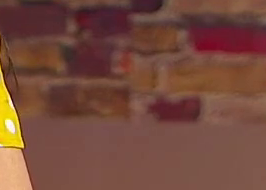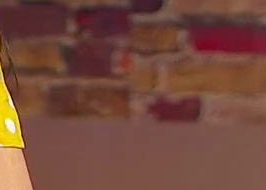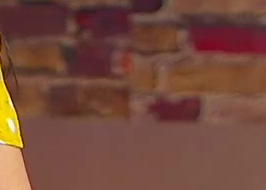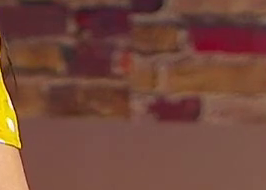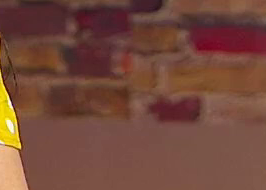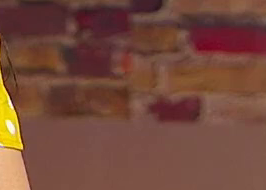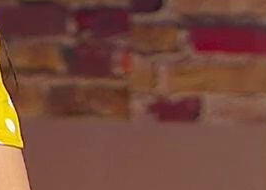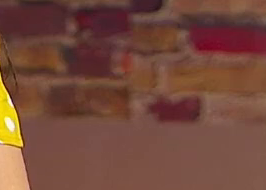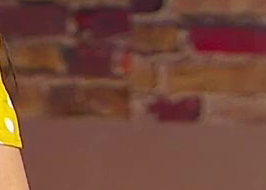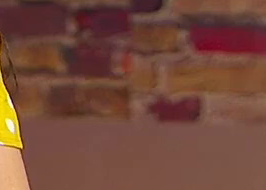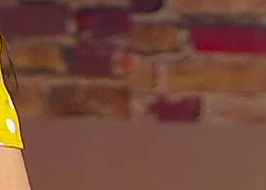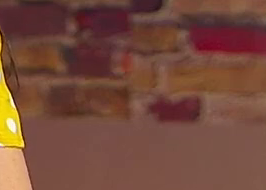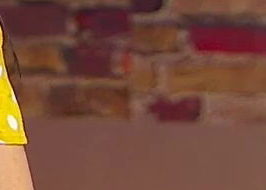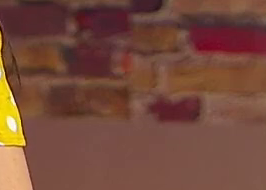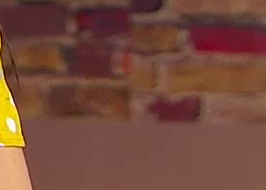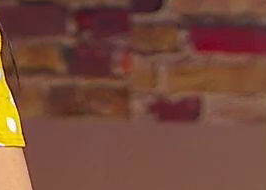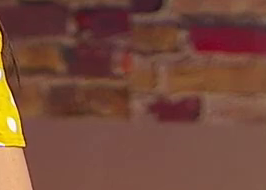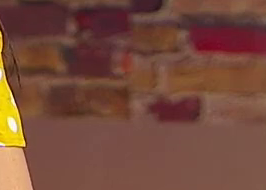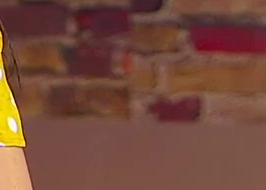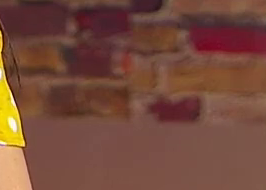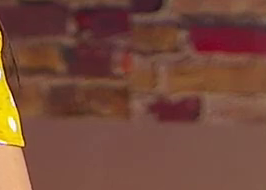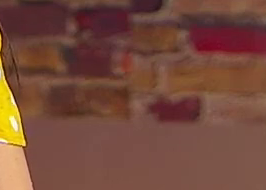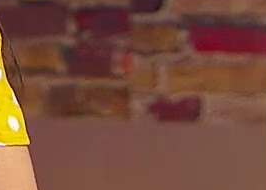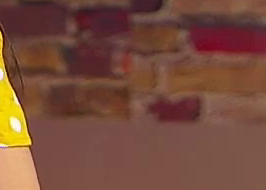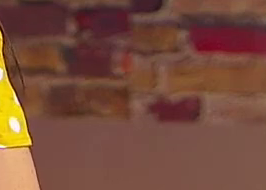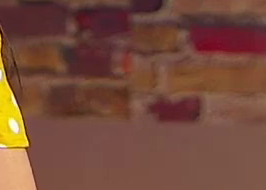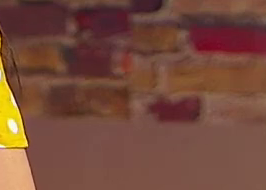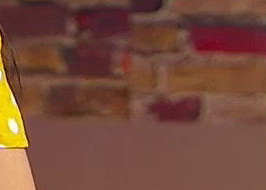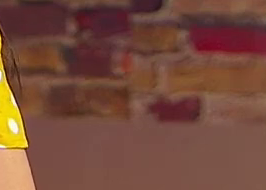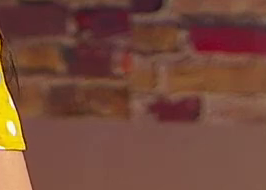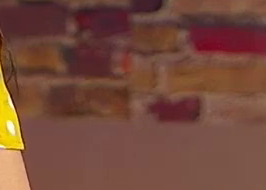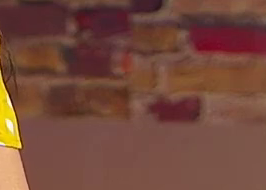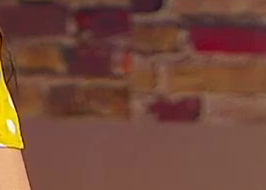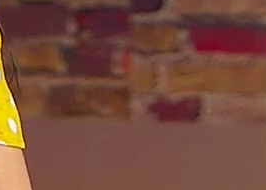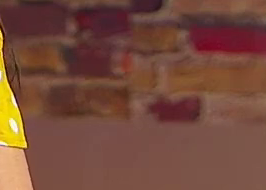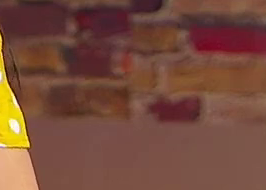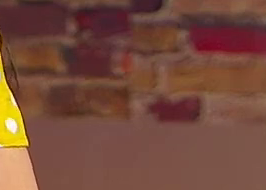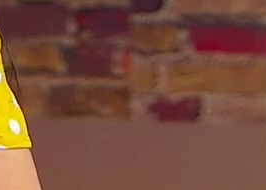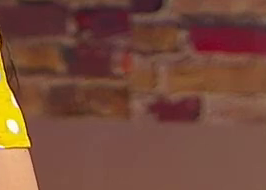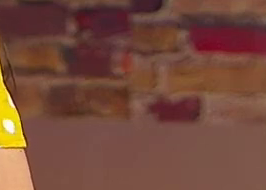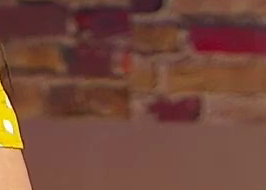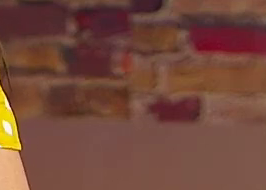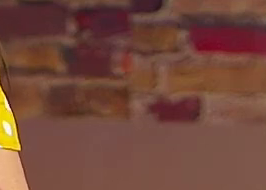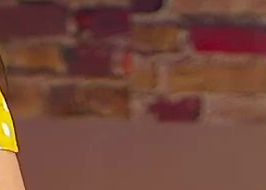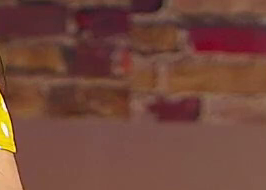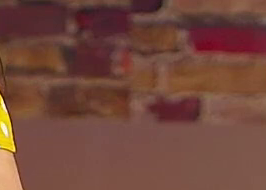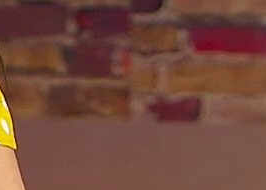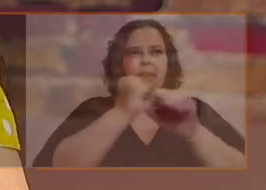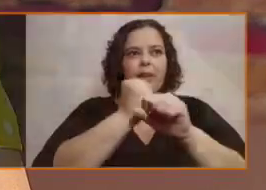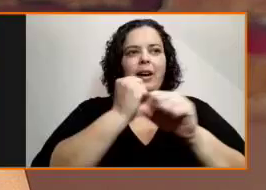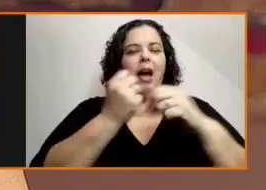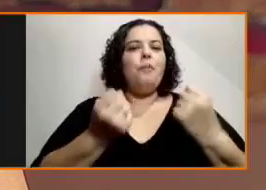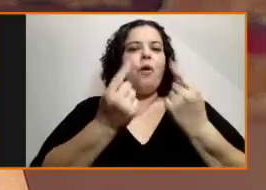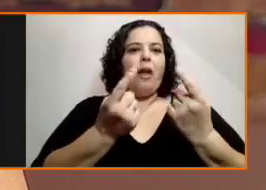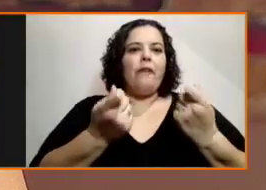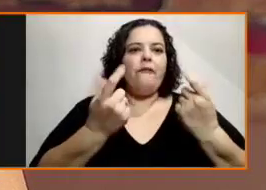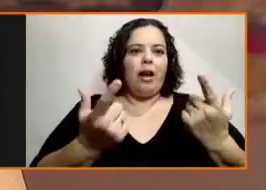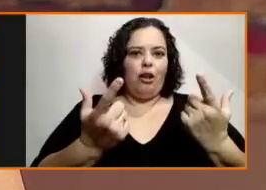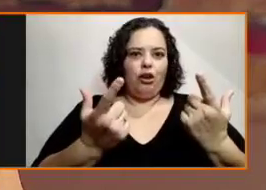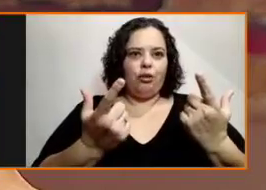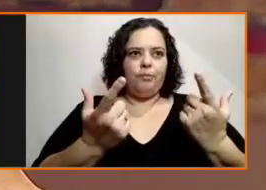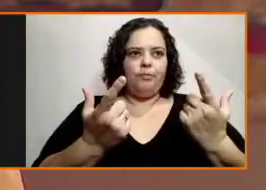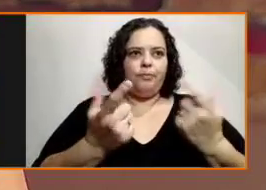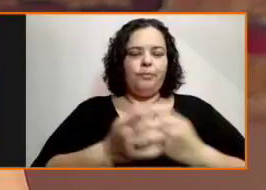aportan valor. Y cuando me refiero a accesibilidad, por definición accesibilidad es cuando podemos